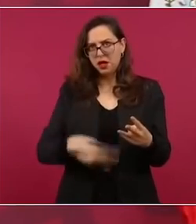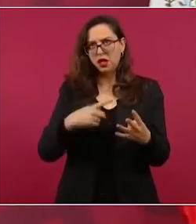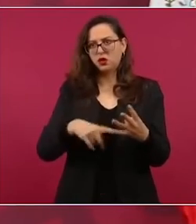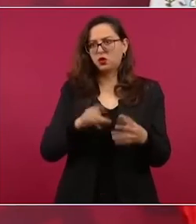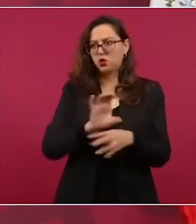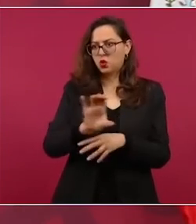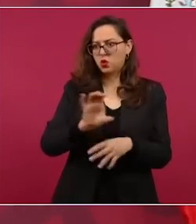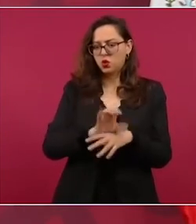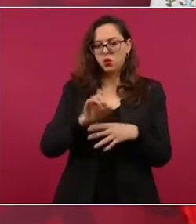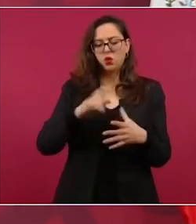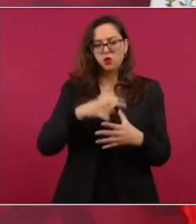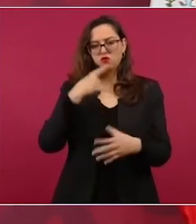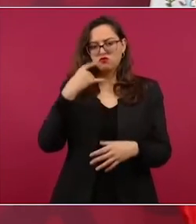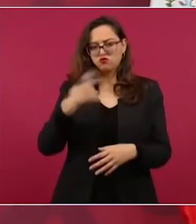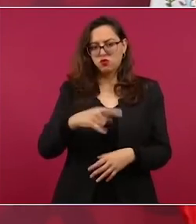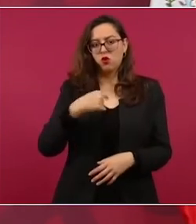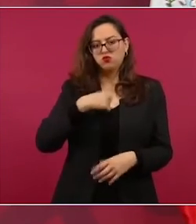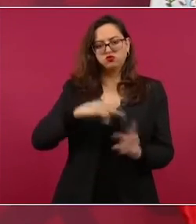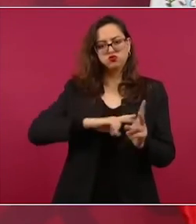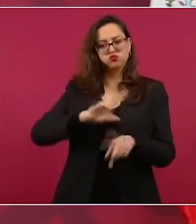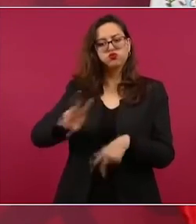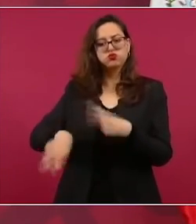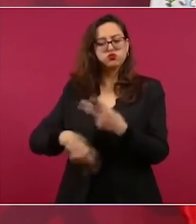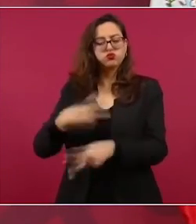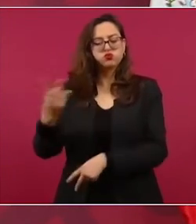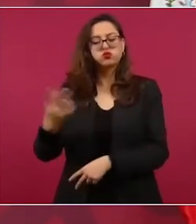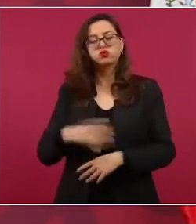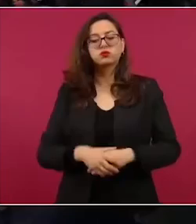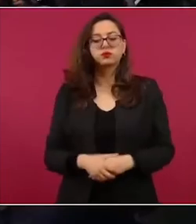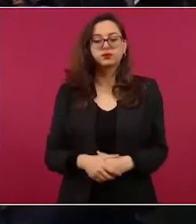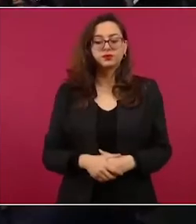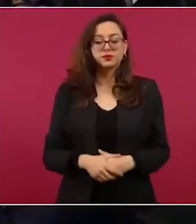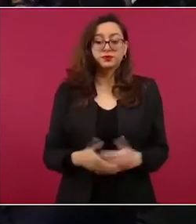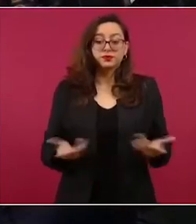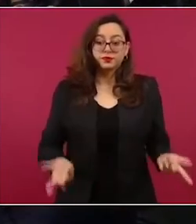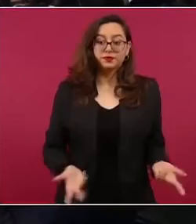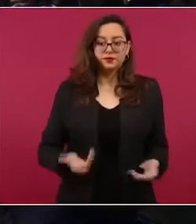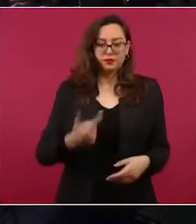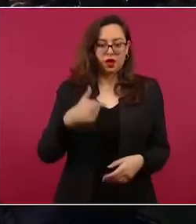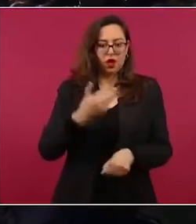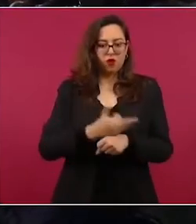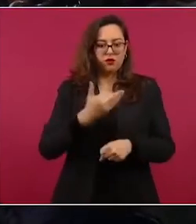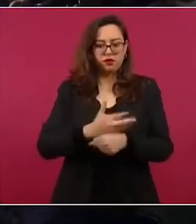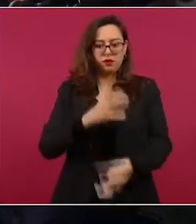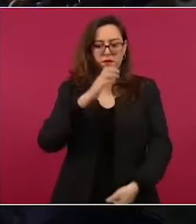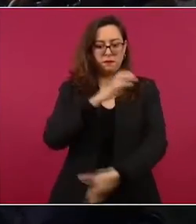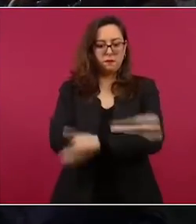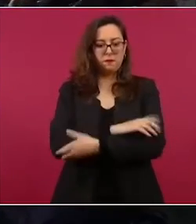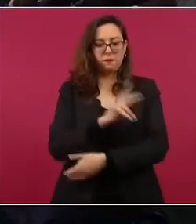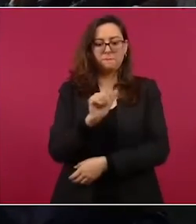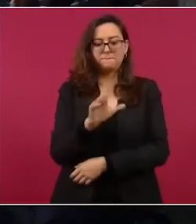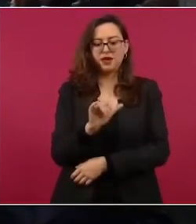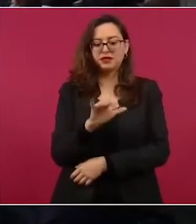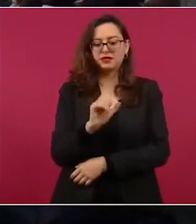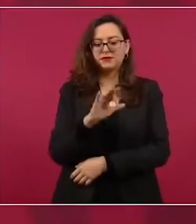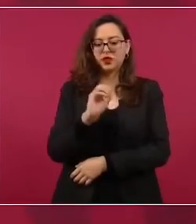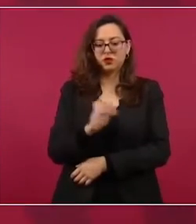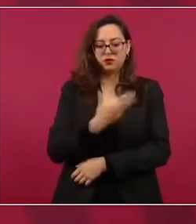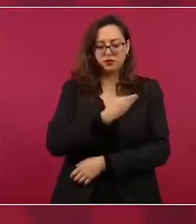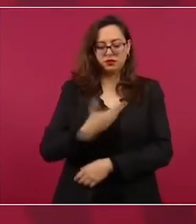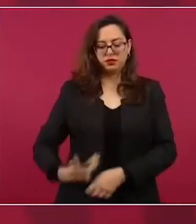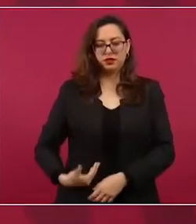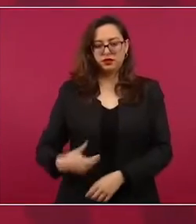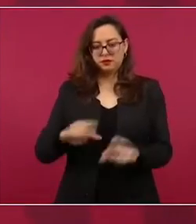iría a ese encuentro, a esa reunión, porque además vamos a entregar la presidencia de la Alianza del Pacífico